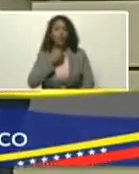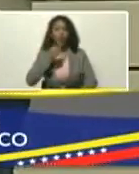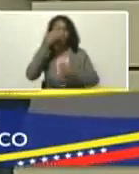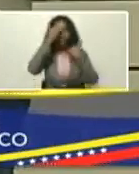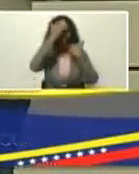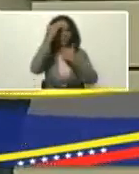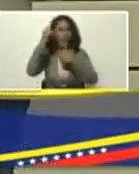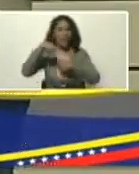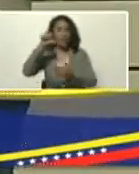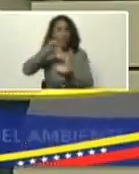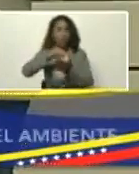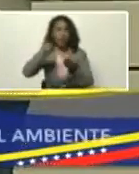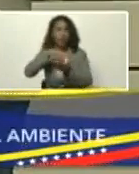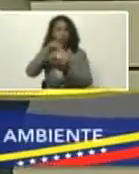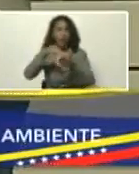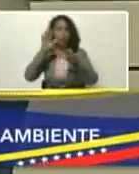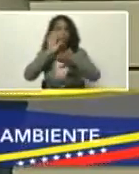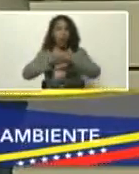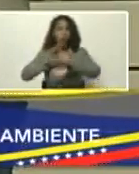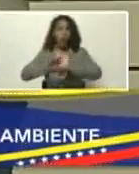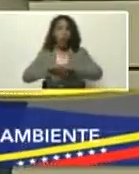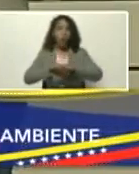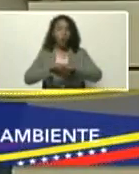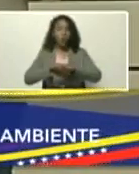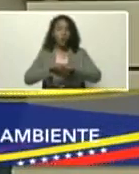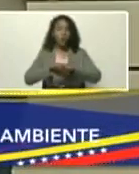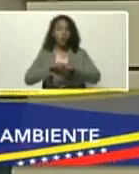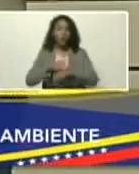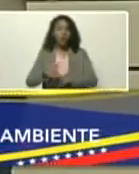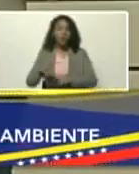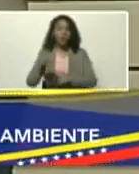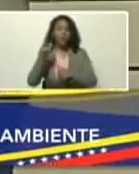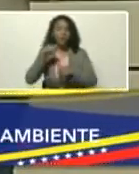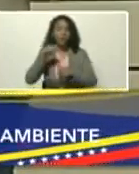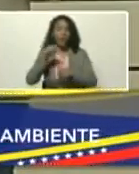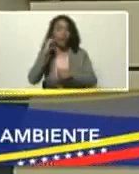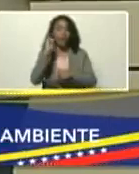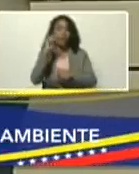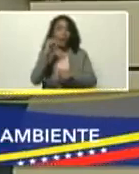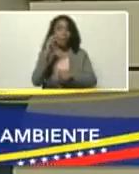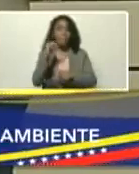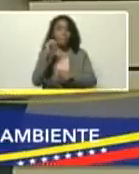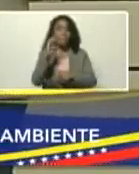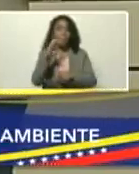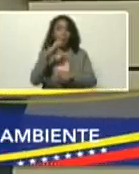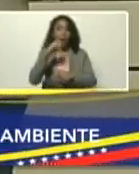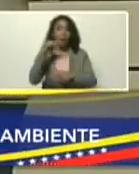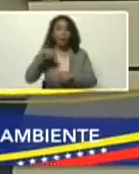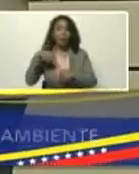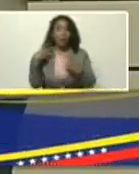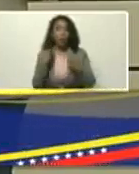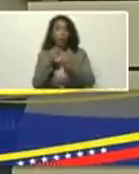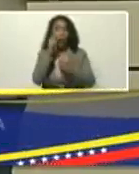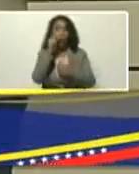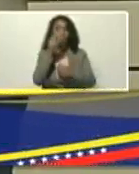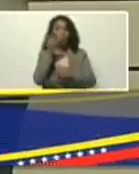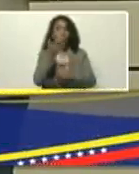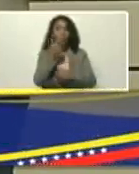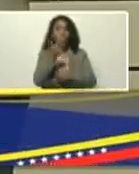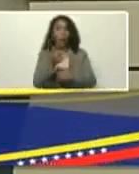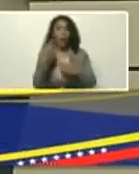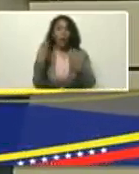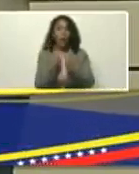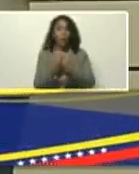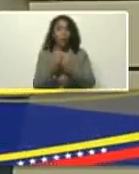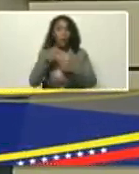aquí, desde el centro nacional, de alerta, y pronóstico, hidrometeorológico, el Inamet, me acompaña, el coronel José Pereira, como usted muy bien lo ha dicho, en